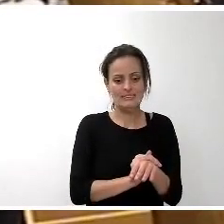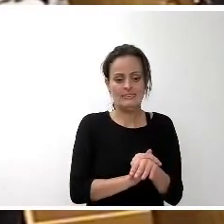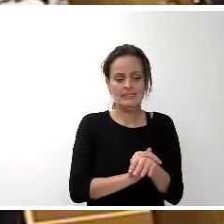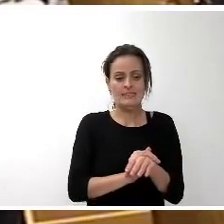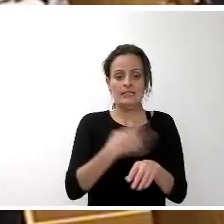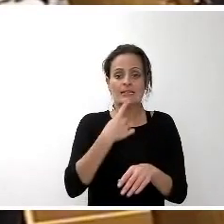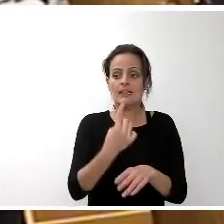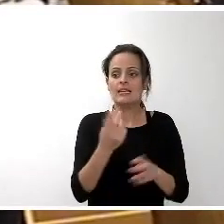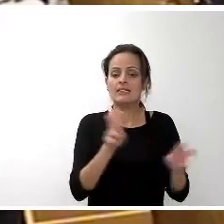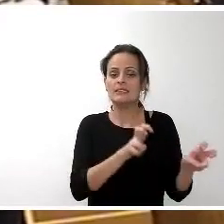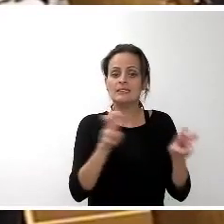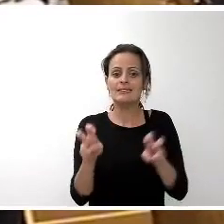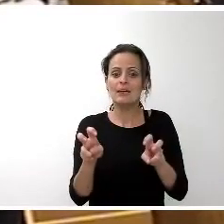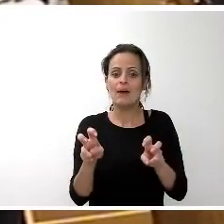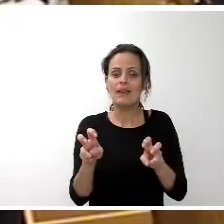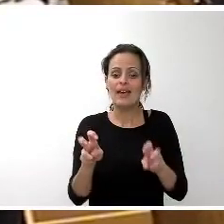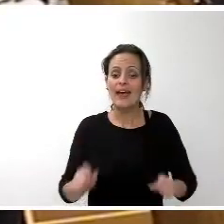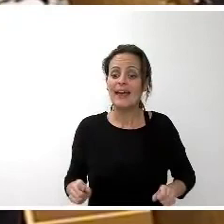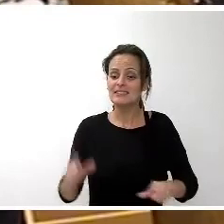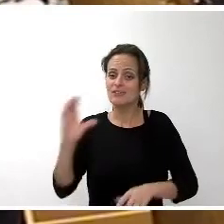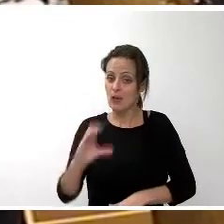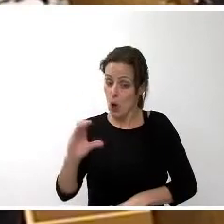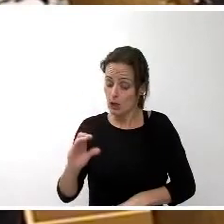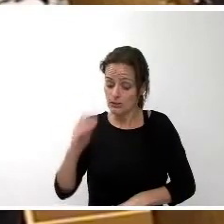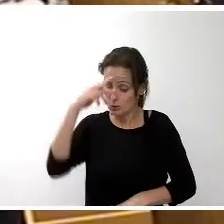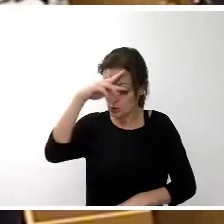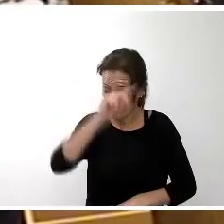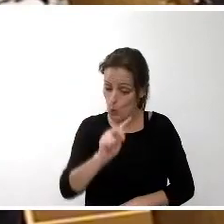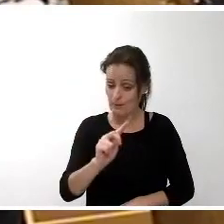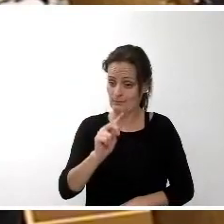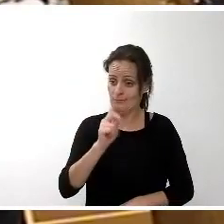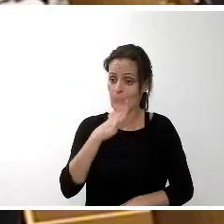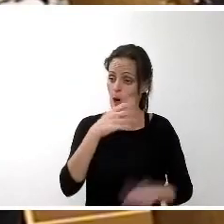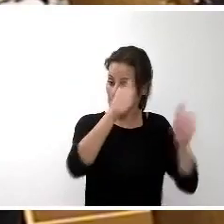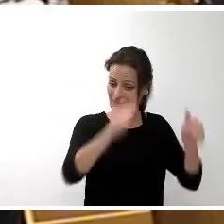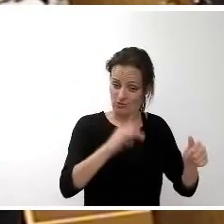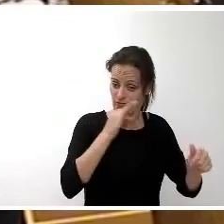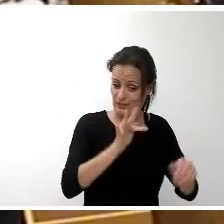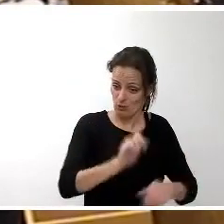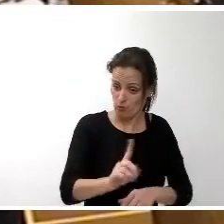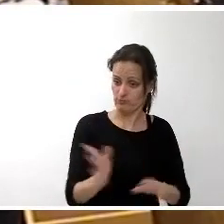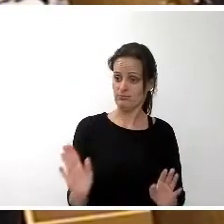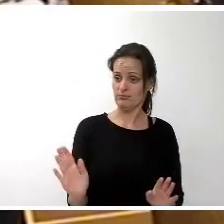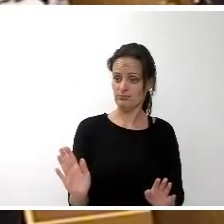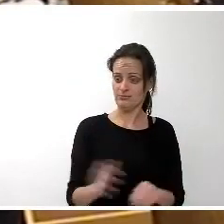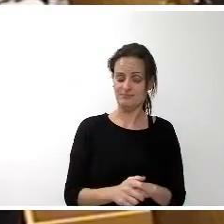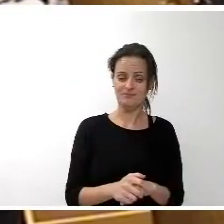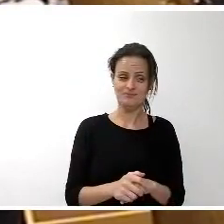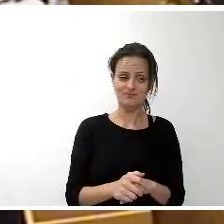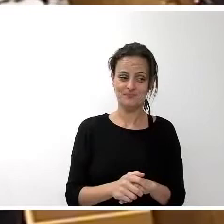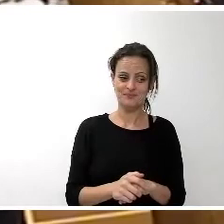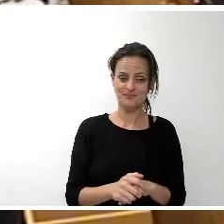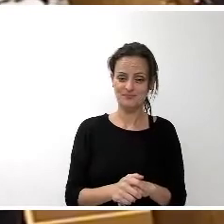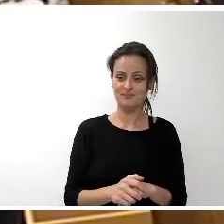tema de Stephen Hawking no se preocupe usted porque no le hemos puesto placas se las sí las hemos puesto en caritas a